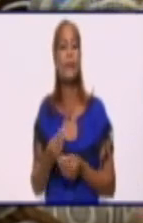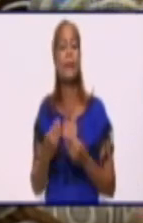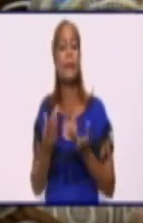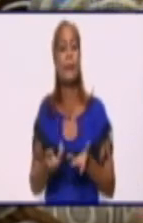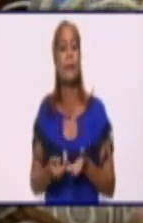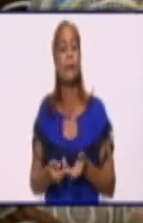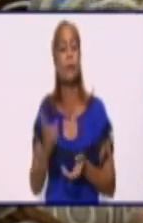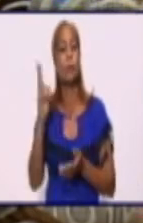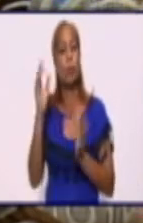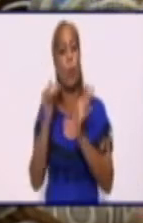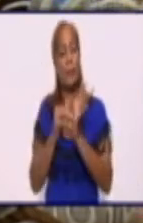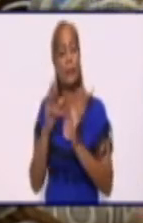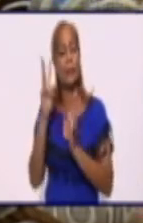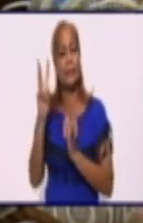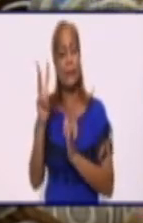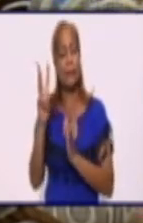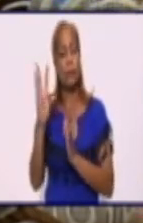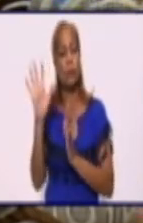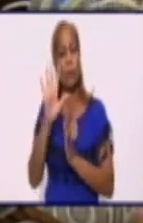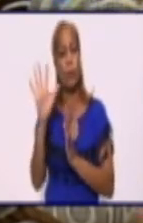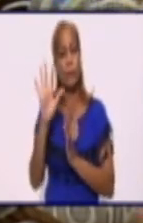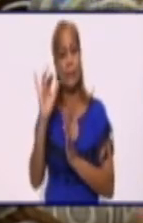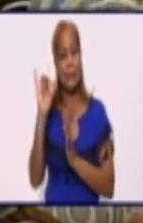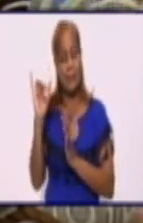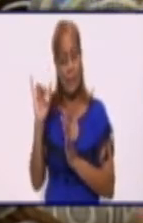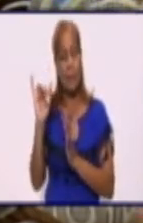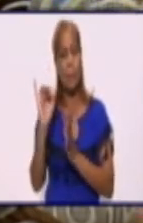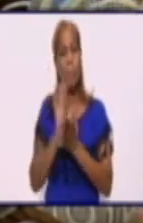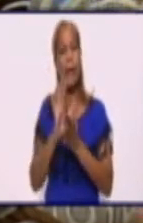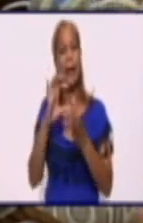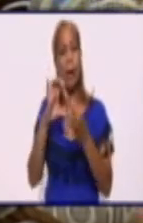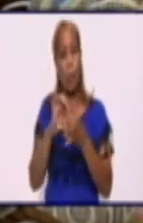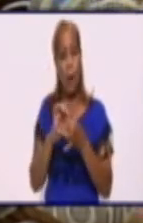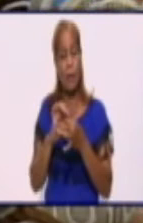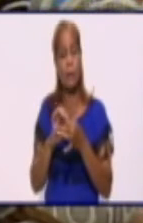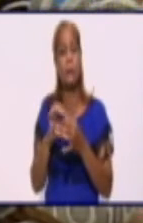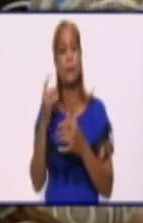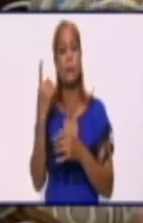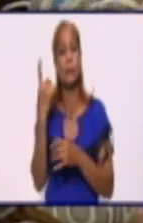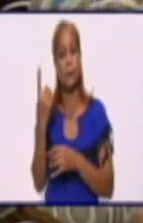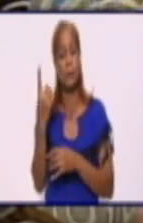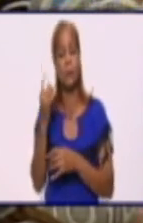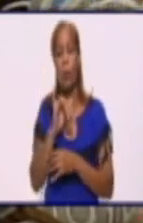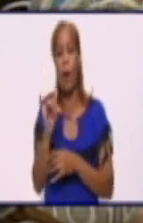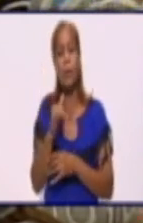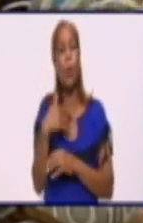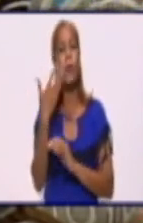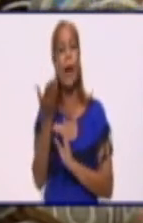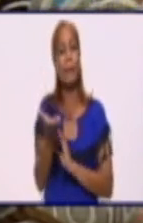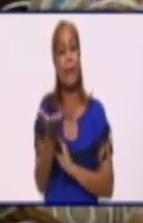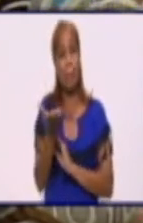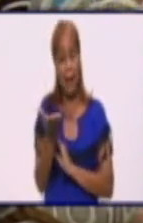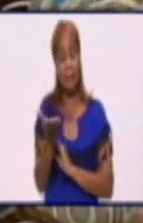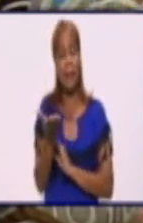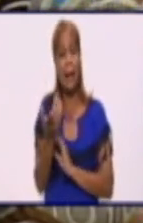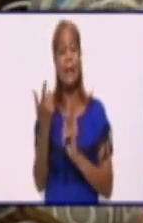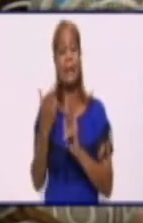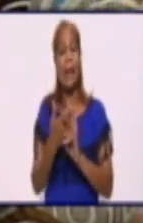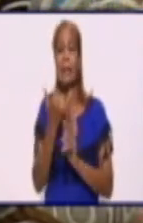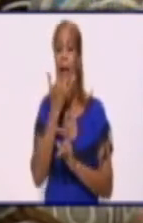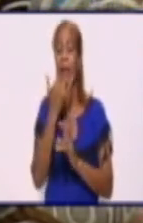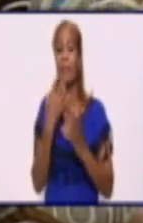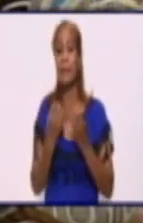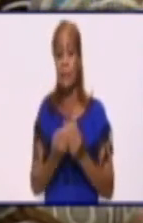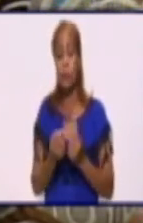.353 megawatt hora y una demanda de 2.237, por lo que hay una afectación pronosticada de